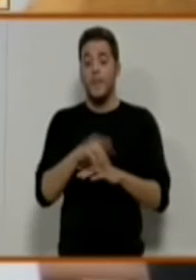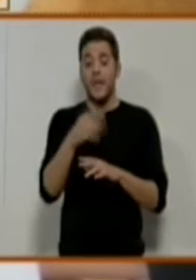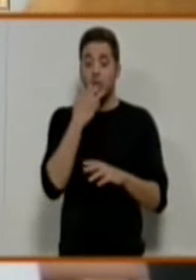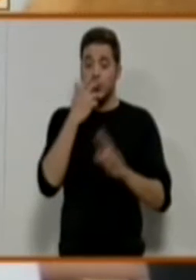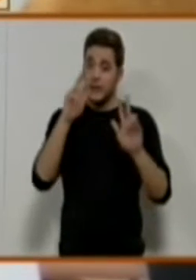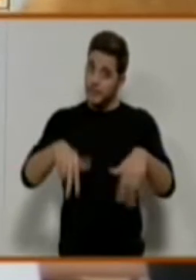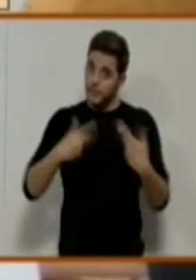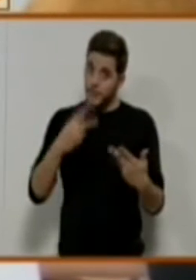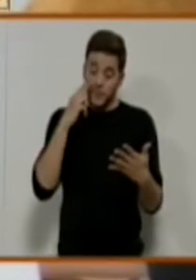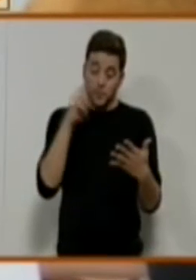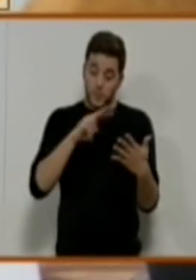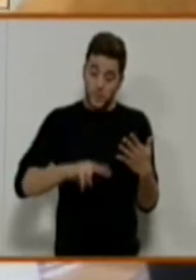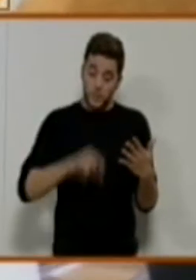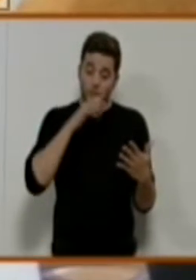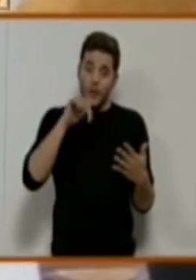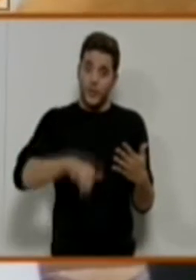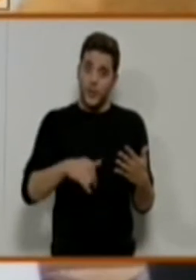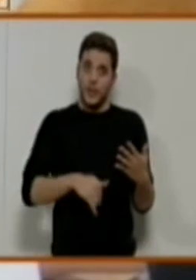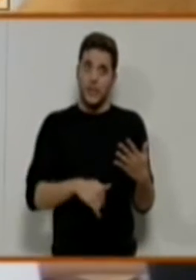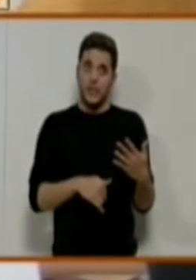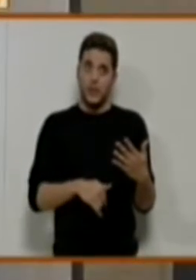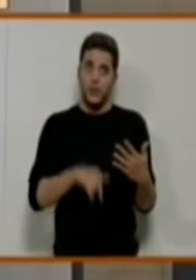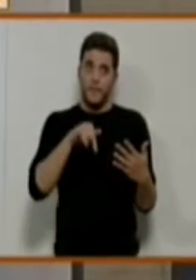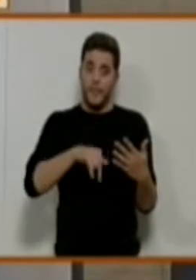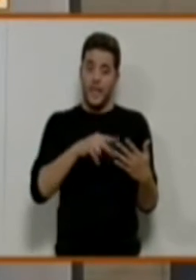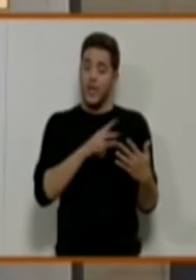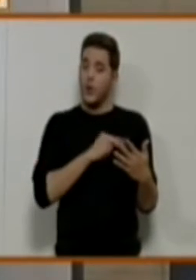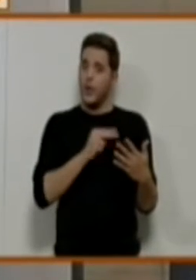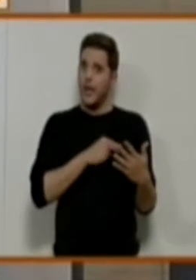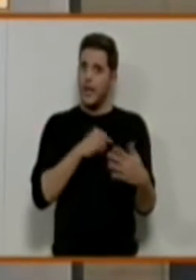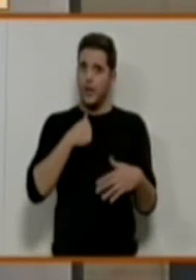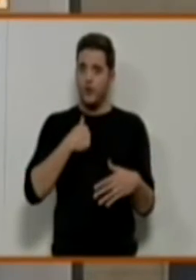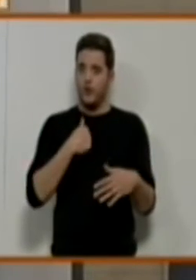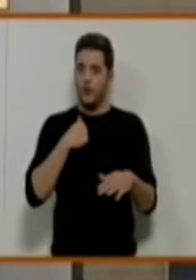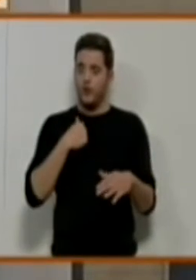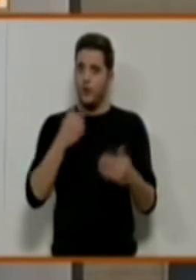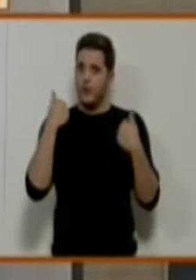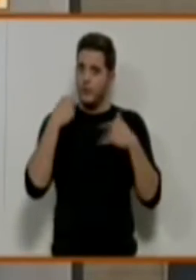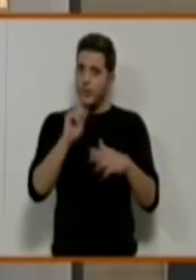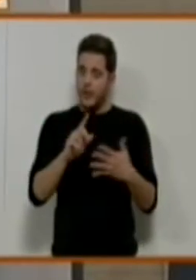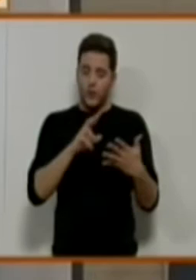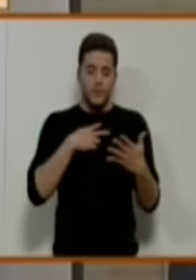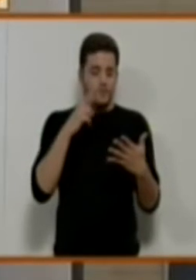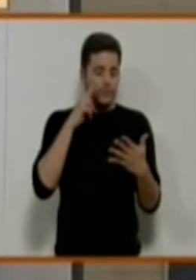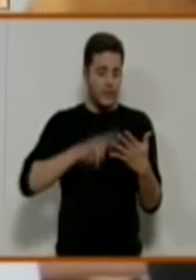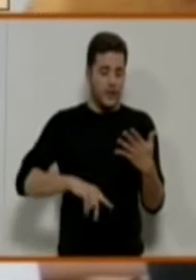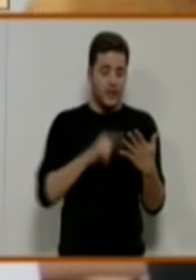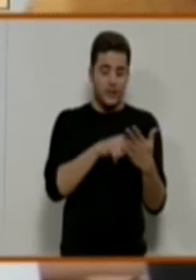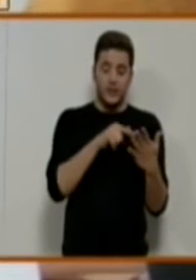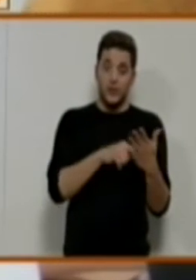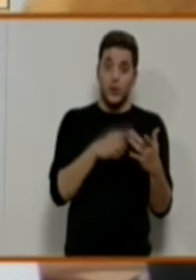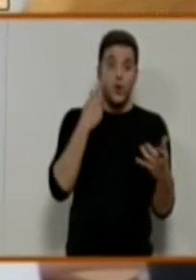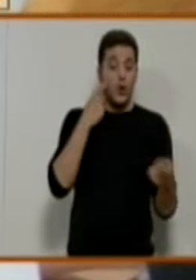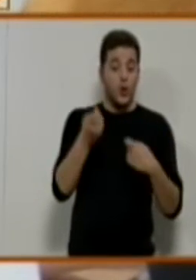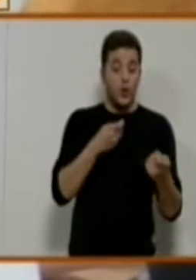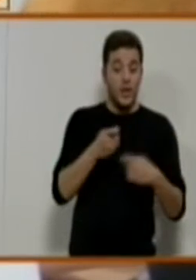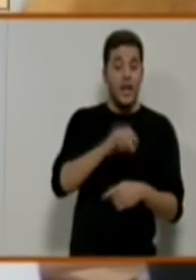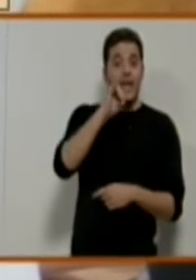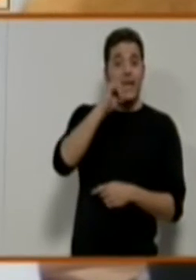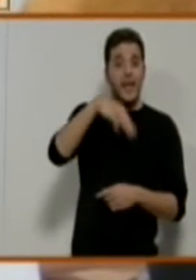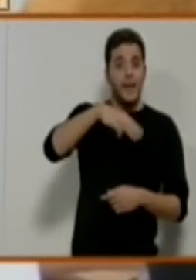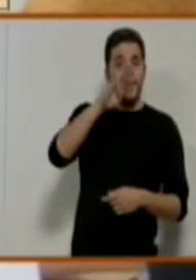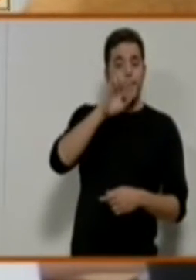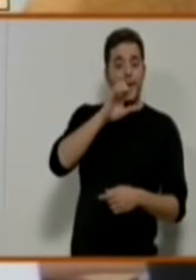porque son datos obtenidos desde el INPEFE, no directamente desde mi concejalía. Por otro lado, estamos trabajando, esto sí, en coordinación con el INPEFE y acción